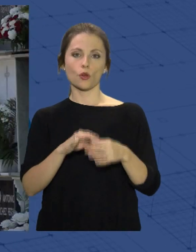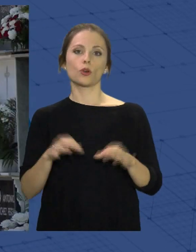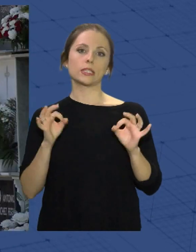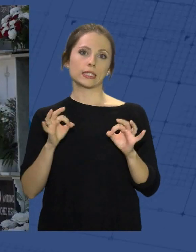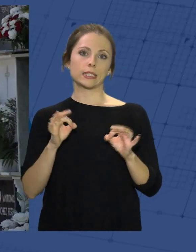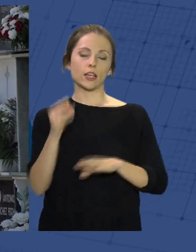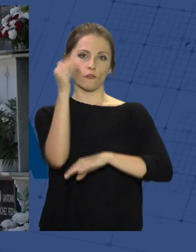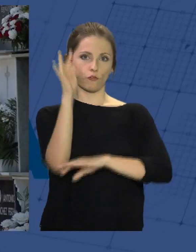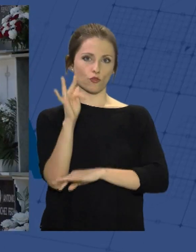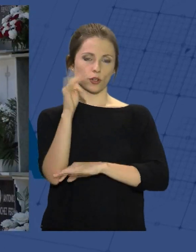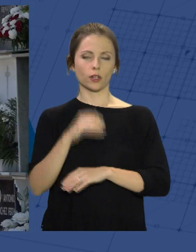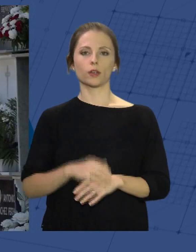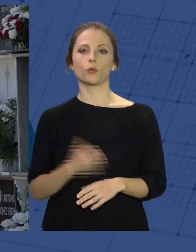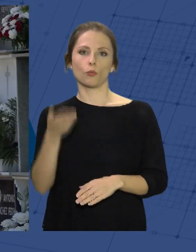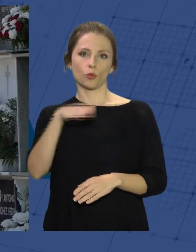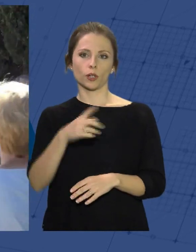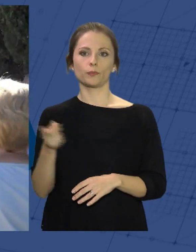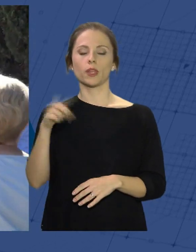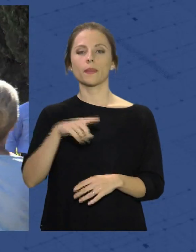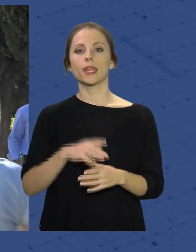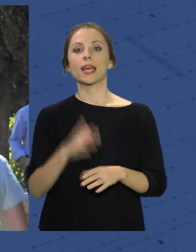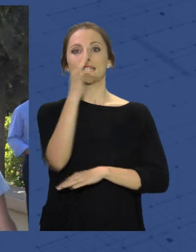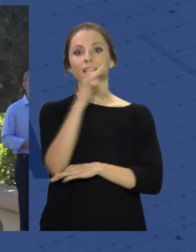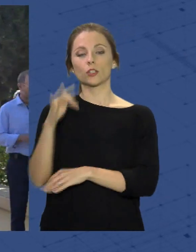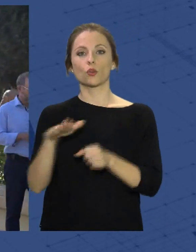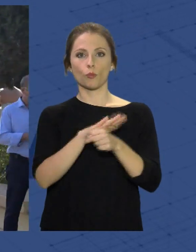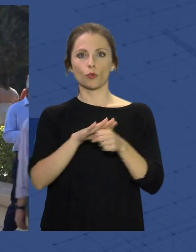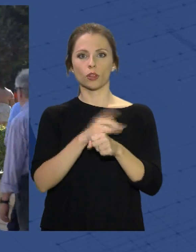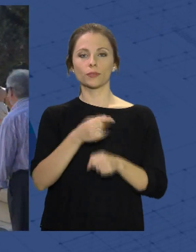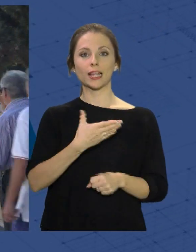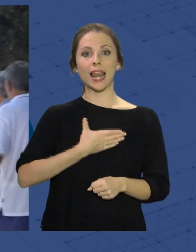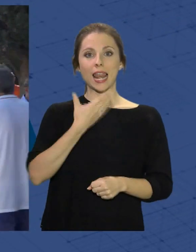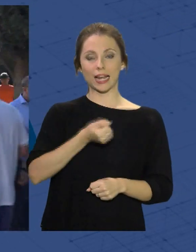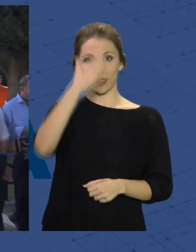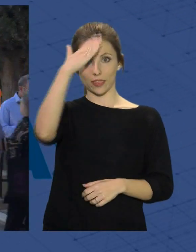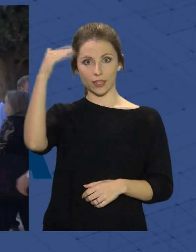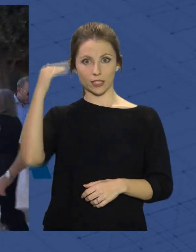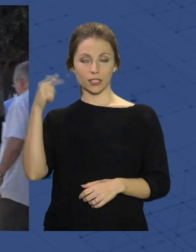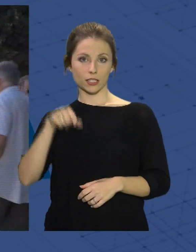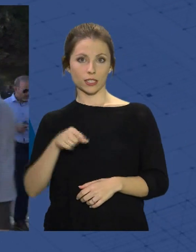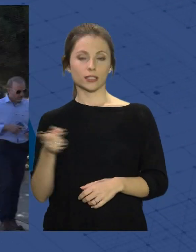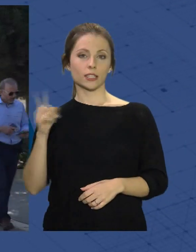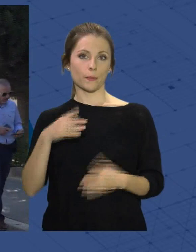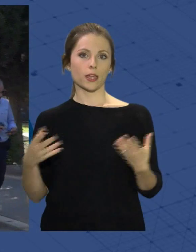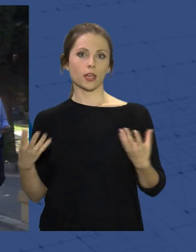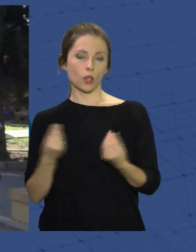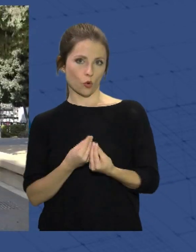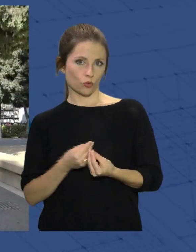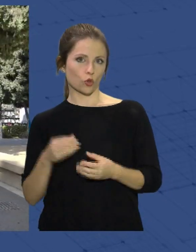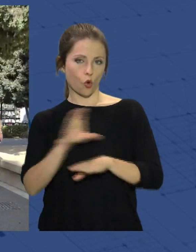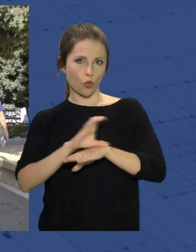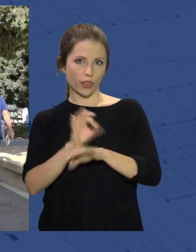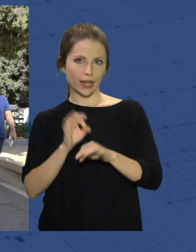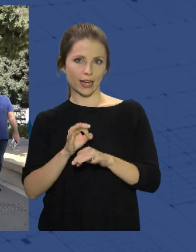empresa gestora de los cementerios y tanatorios municipales. La alcaldesa María del Mar Vázquez y las concejalas de servicios municipales Sacramento Sánchez y de